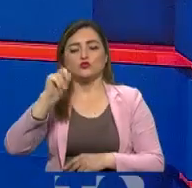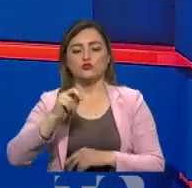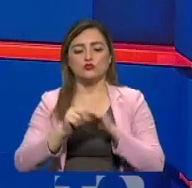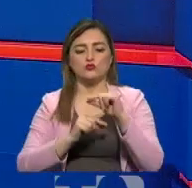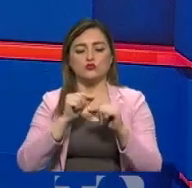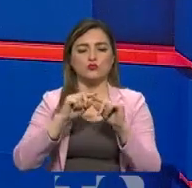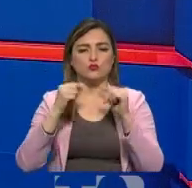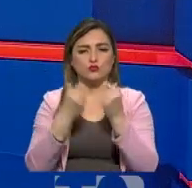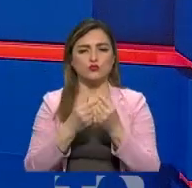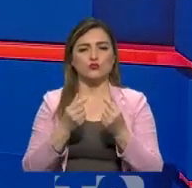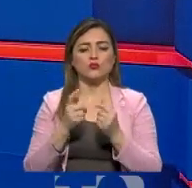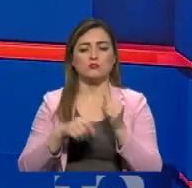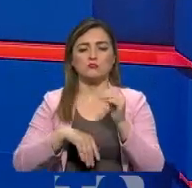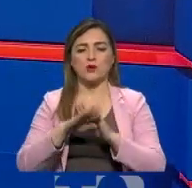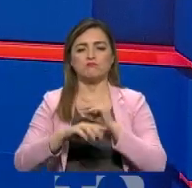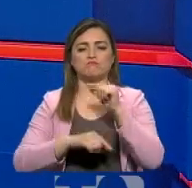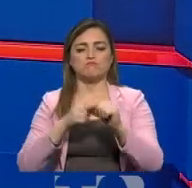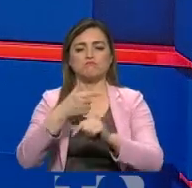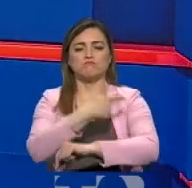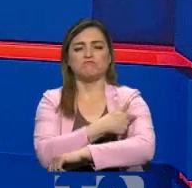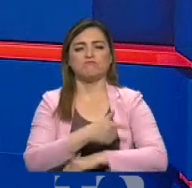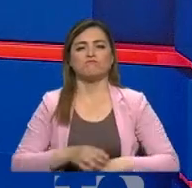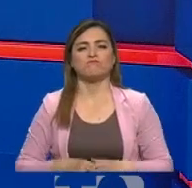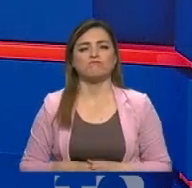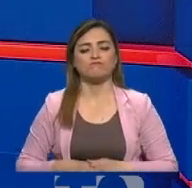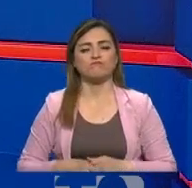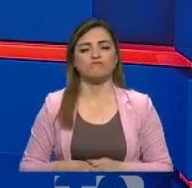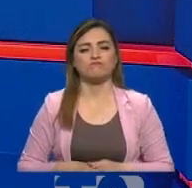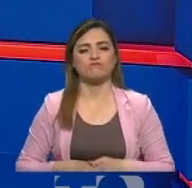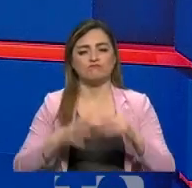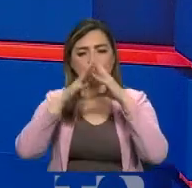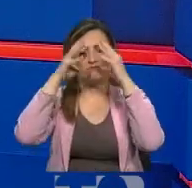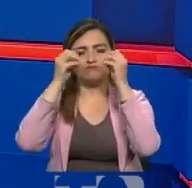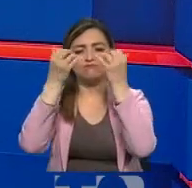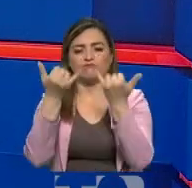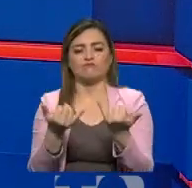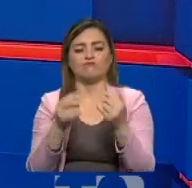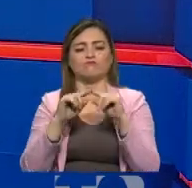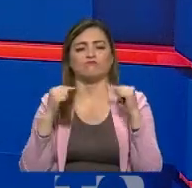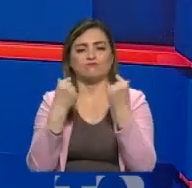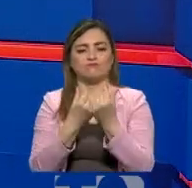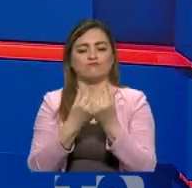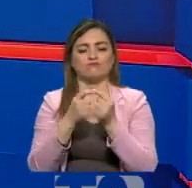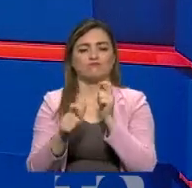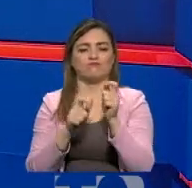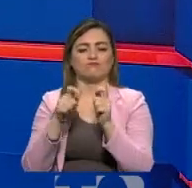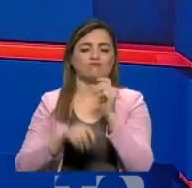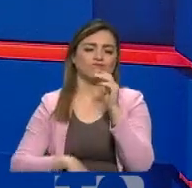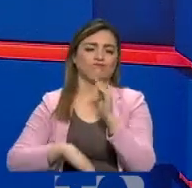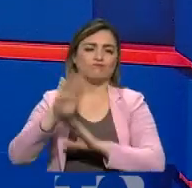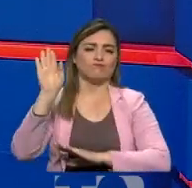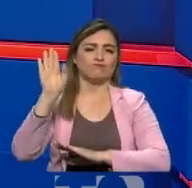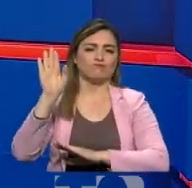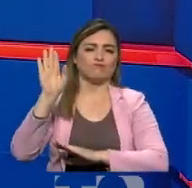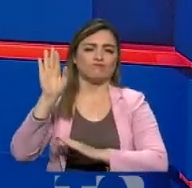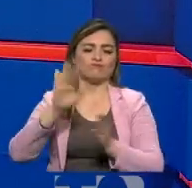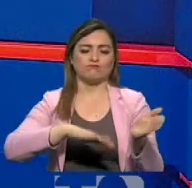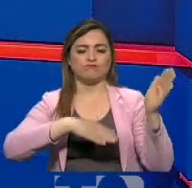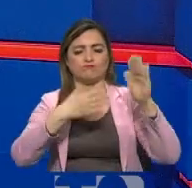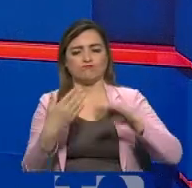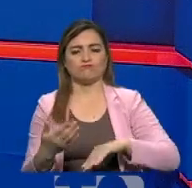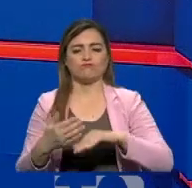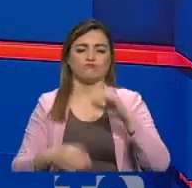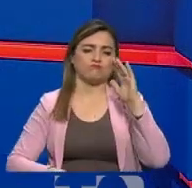poblacionales van siendo vacunados. Sin embargo, hay que entender que por ahora el grupo poblacional que más se muere, que